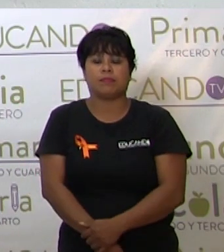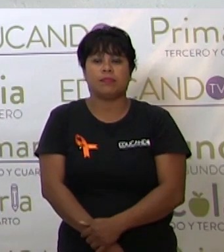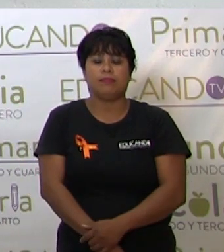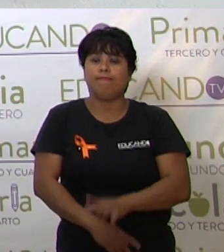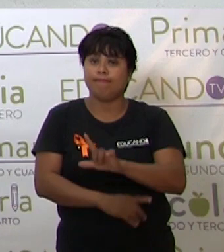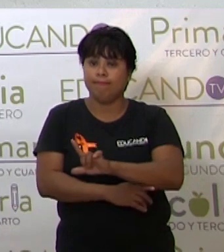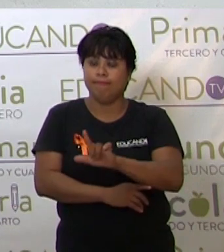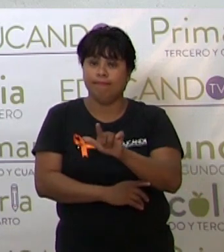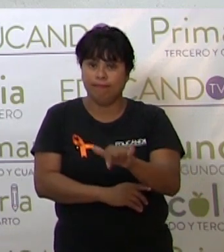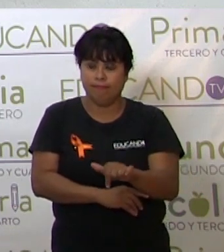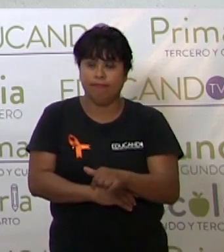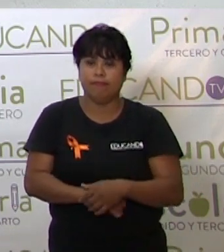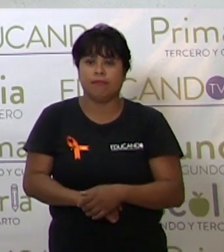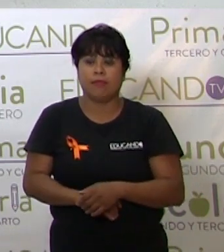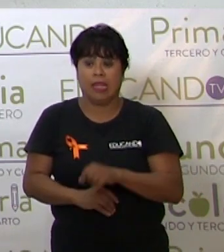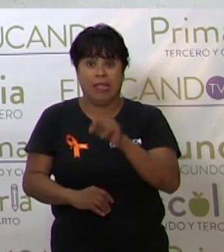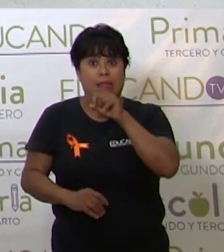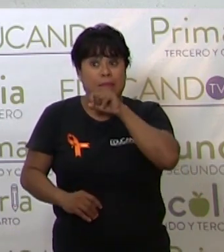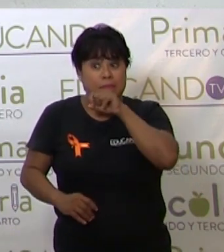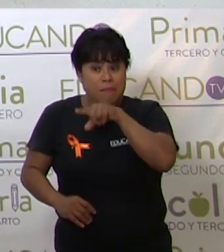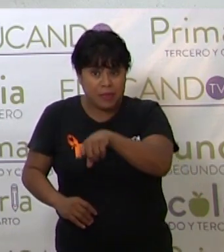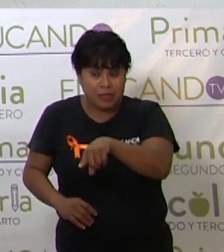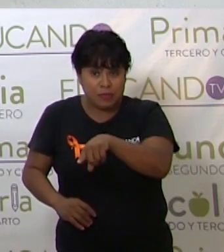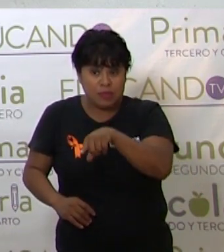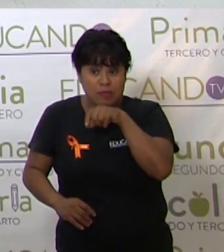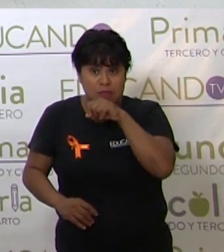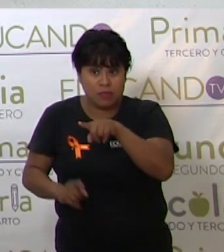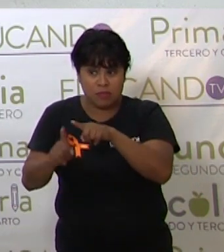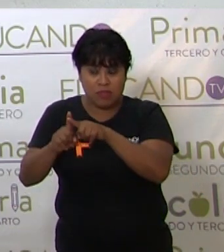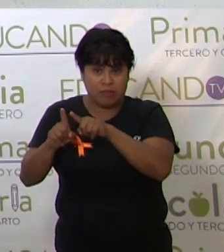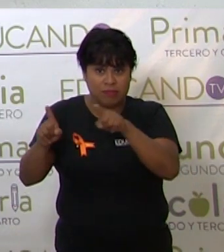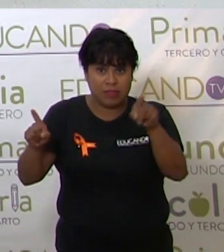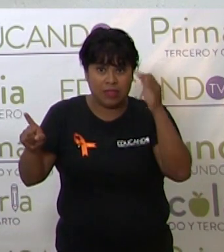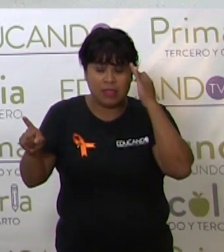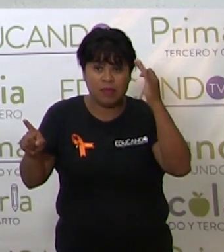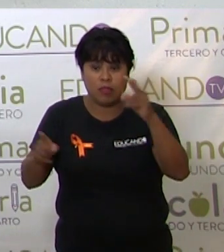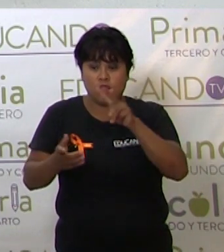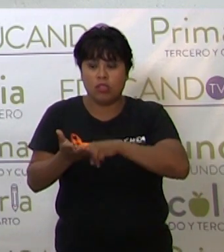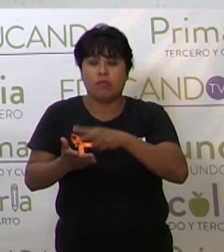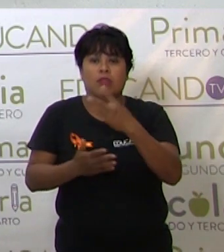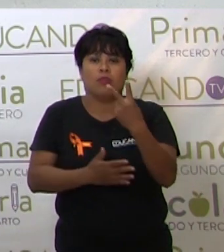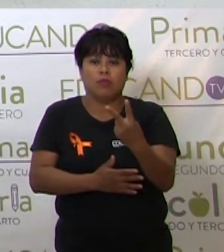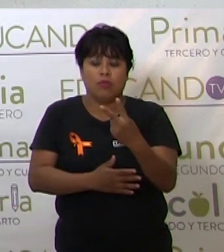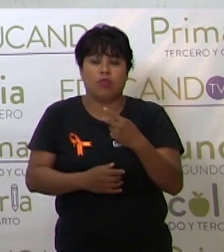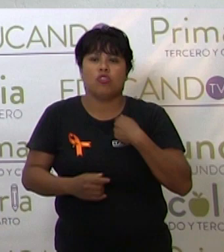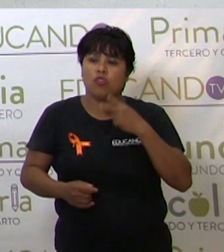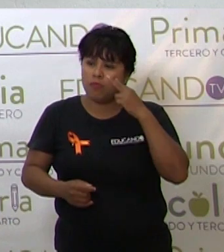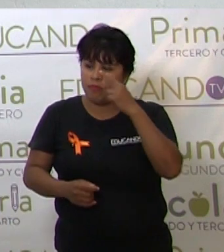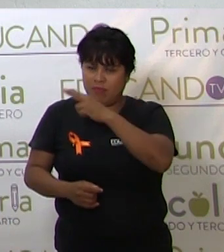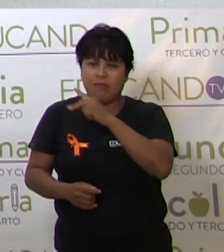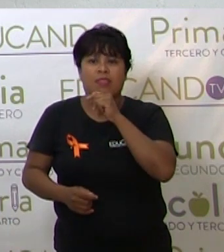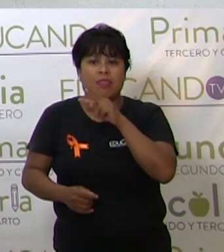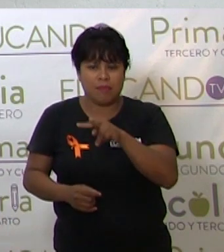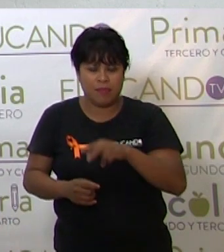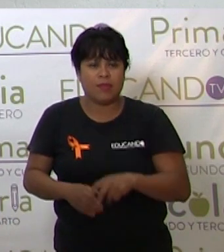Después, ahí, en la misma década, en el 2001, consideré también